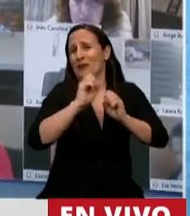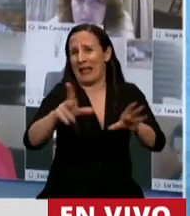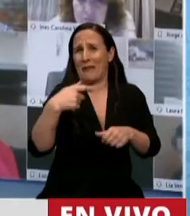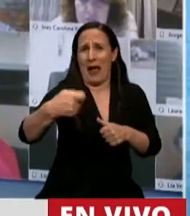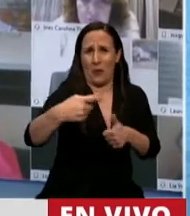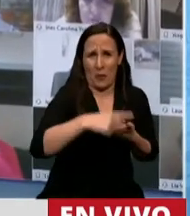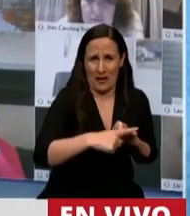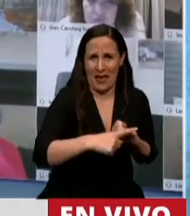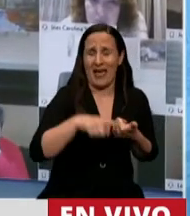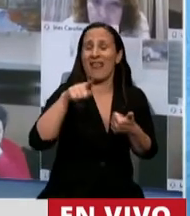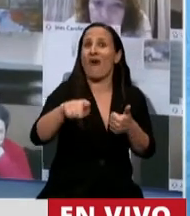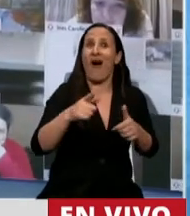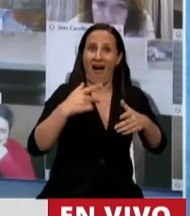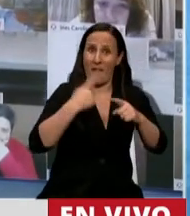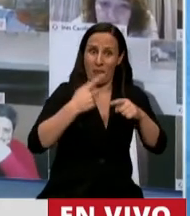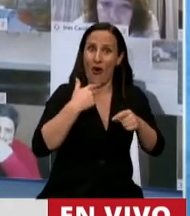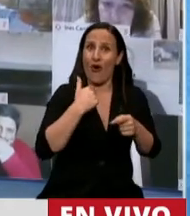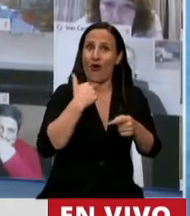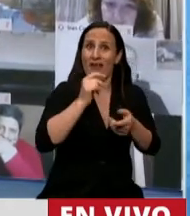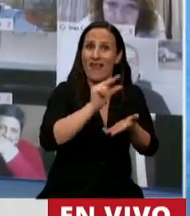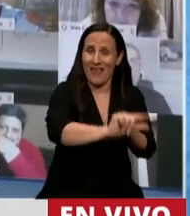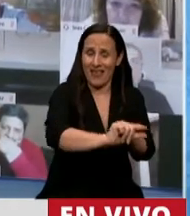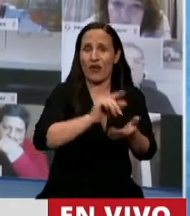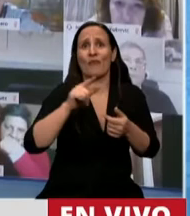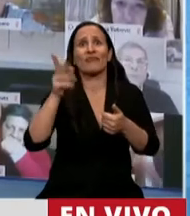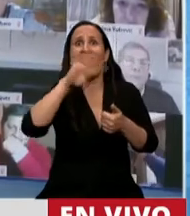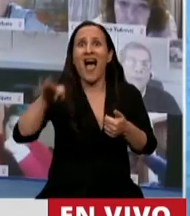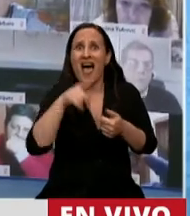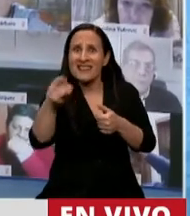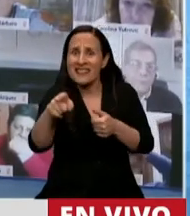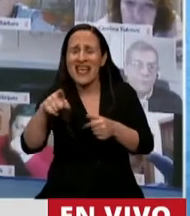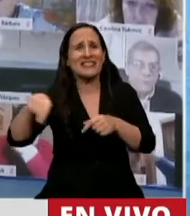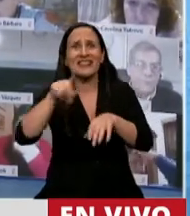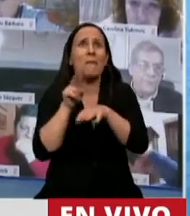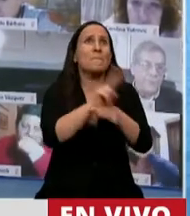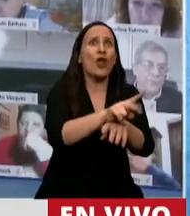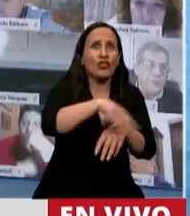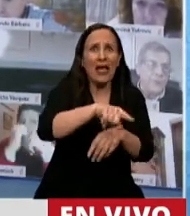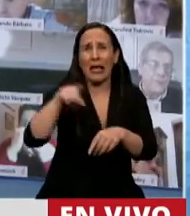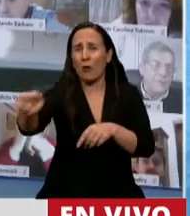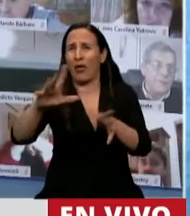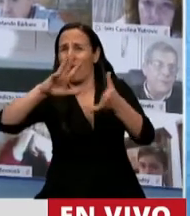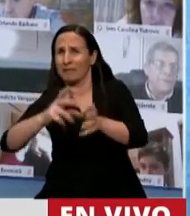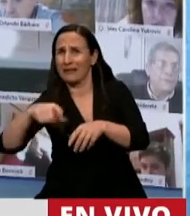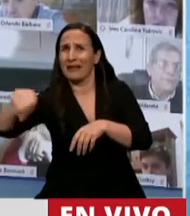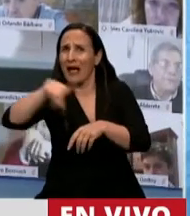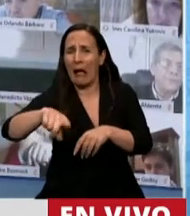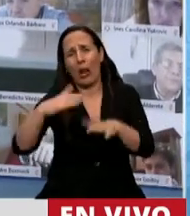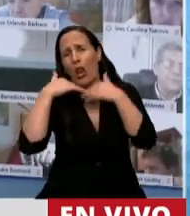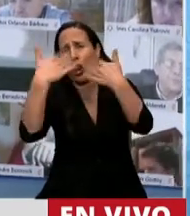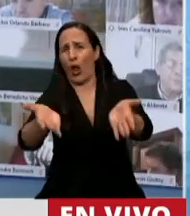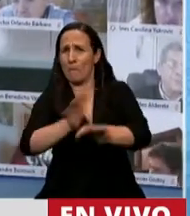a las beneficiarias de la AUH a través del ANSES, que era un organismo de protección y de previsión social. Y no les